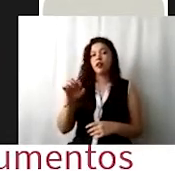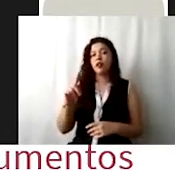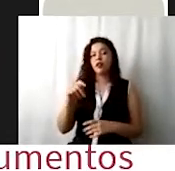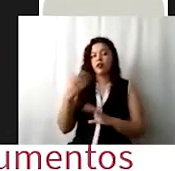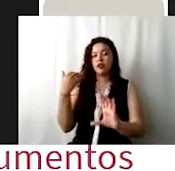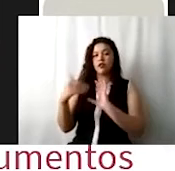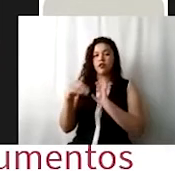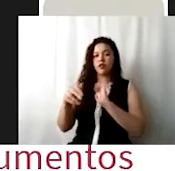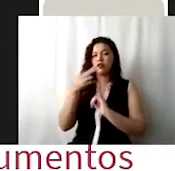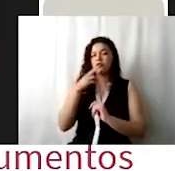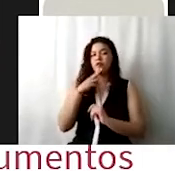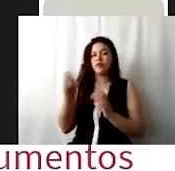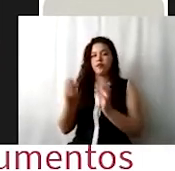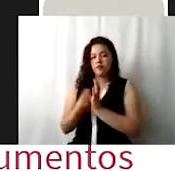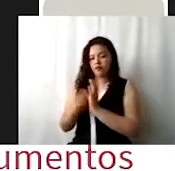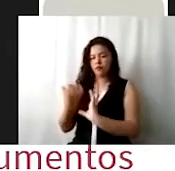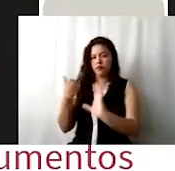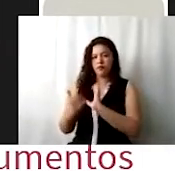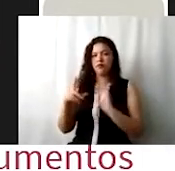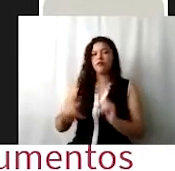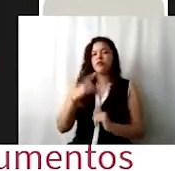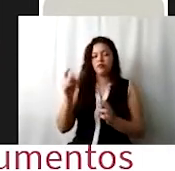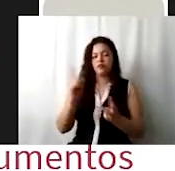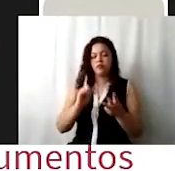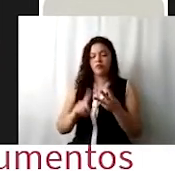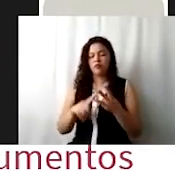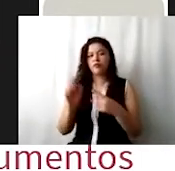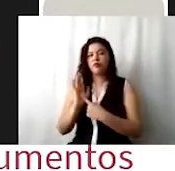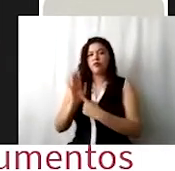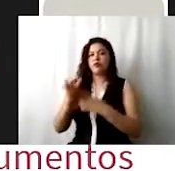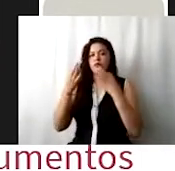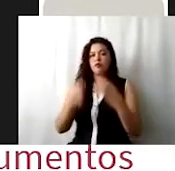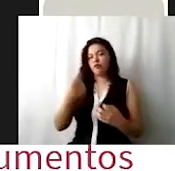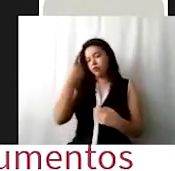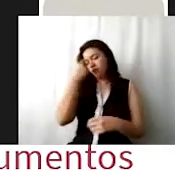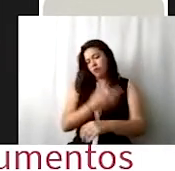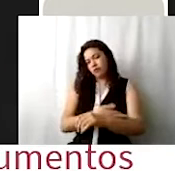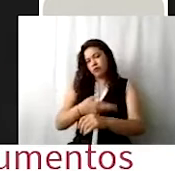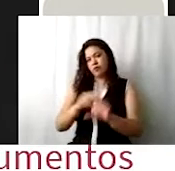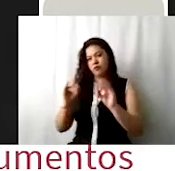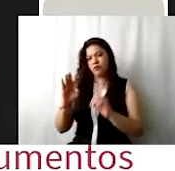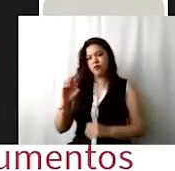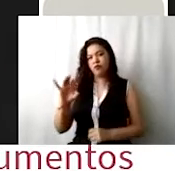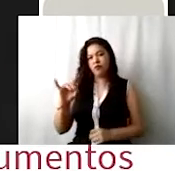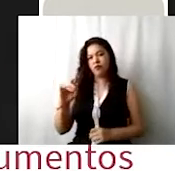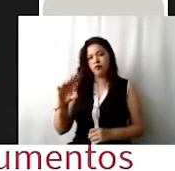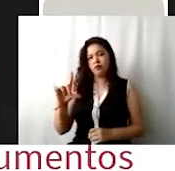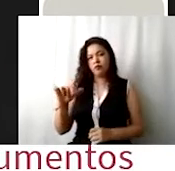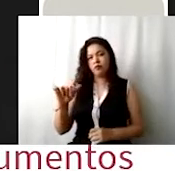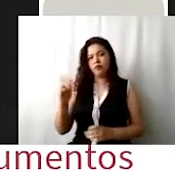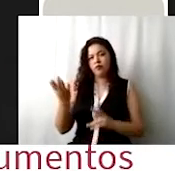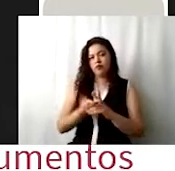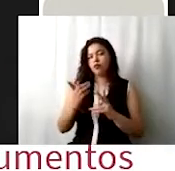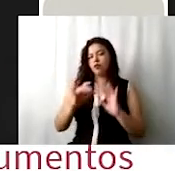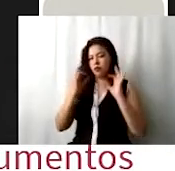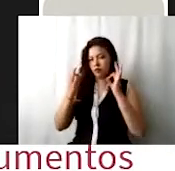utilizando la clave de envío. Y la tercera etapa es la presentación oficial del trámite en la Oficialidad de Partes Virtual de la Junta. Ahí